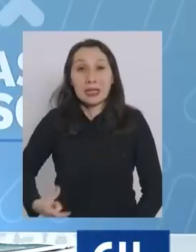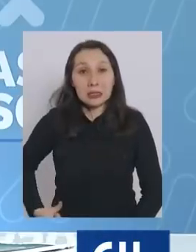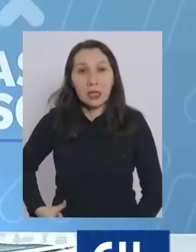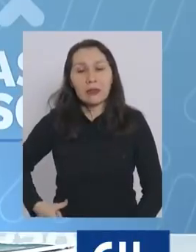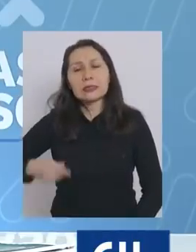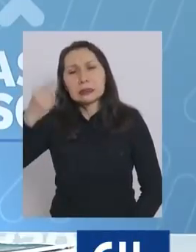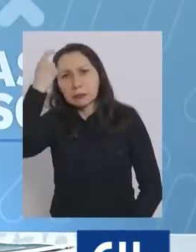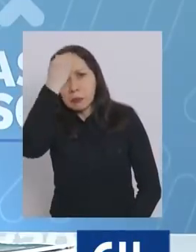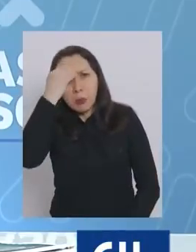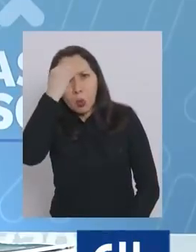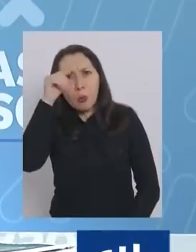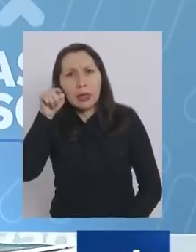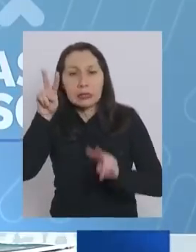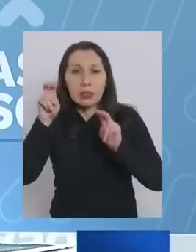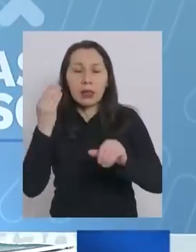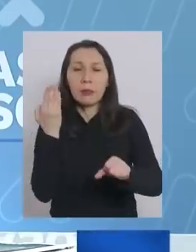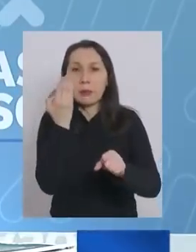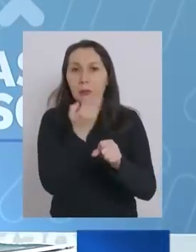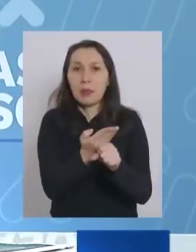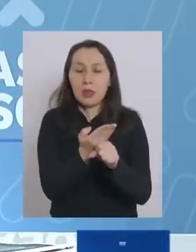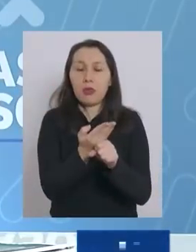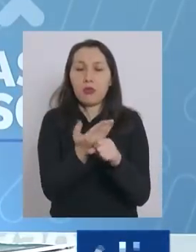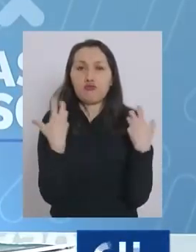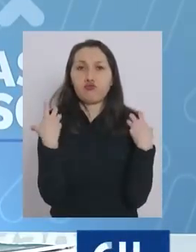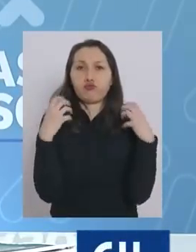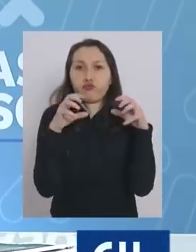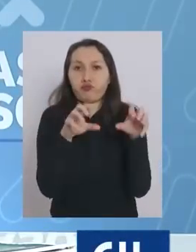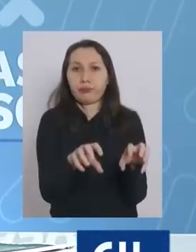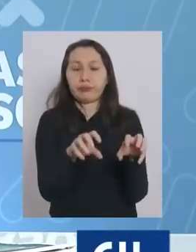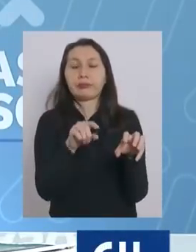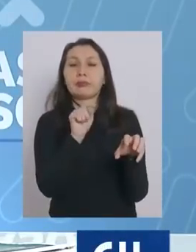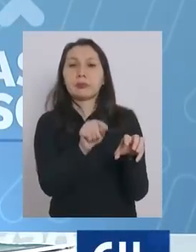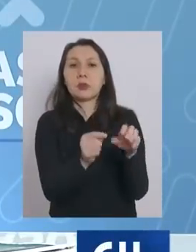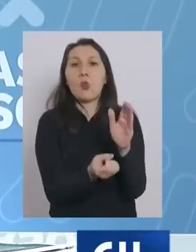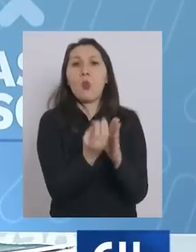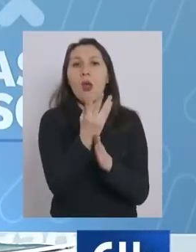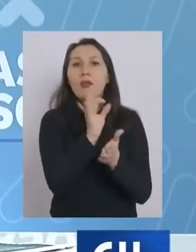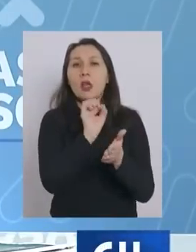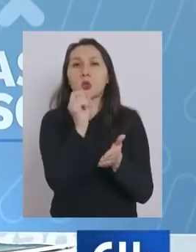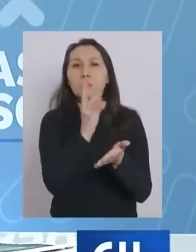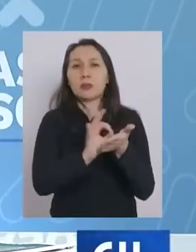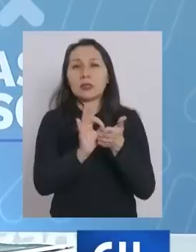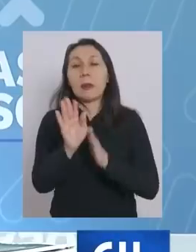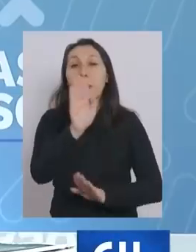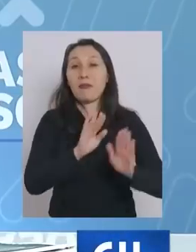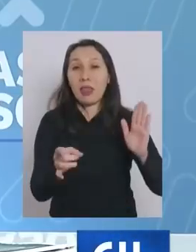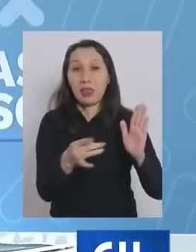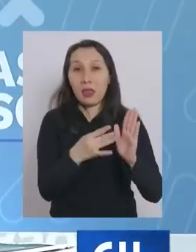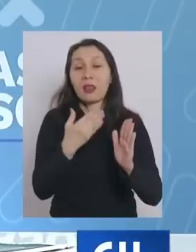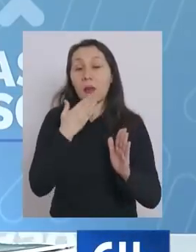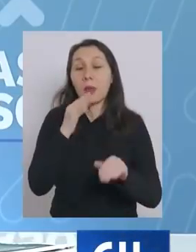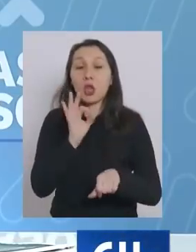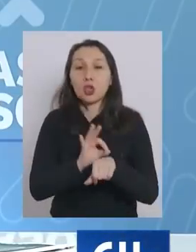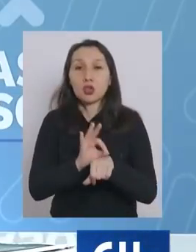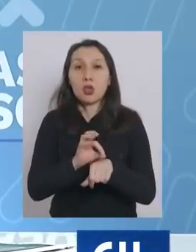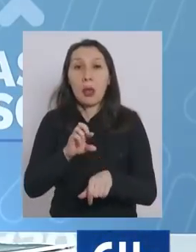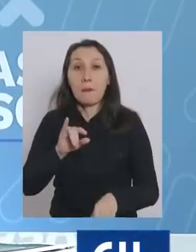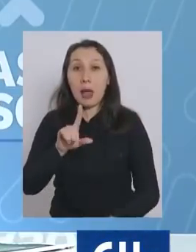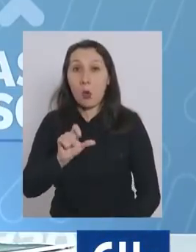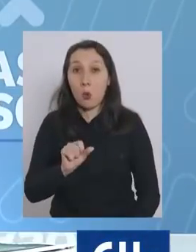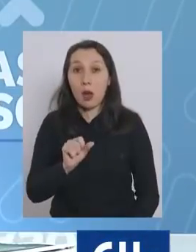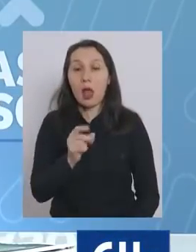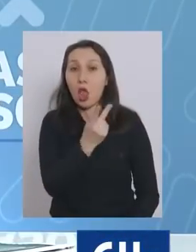está preocupado por este tema y le ha encargado a la nueva subsecretaria de prevención del delito y a la doctora Paula Daza